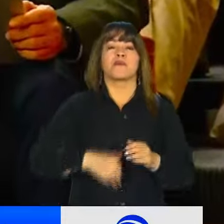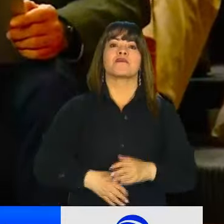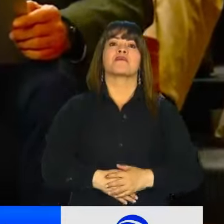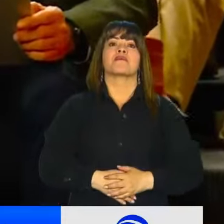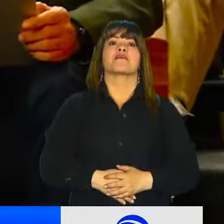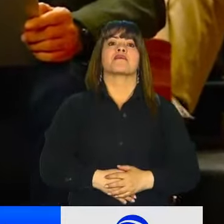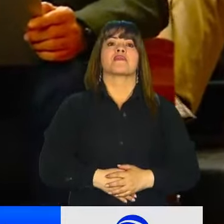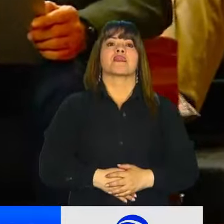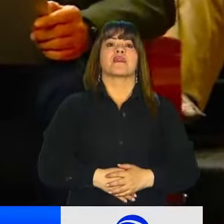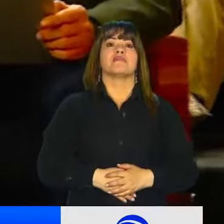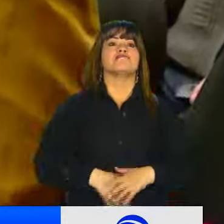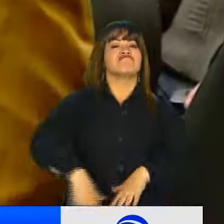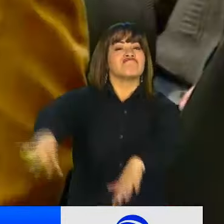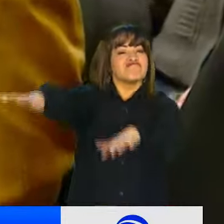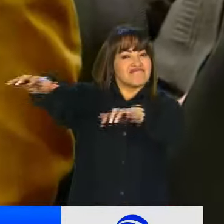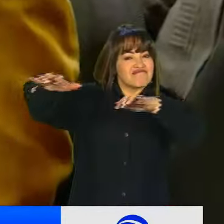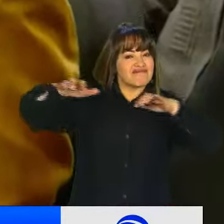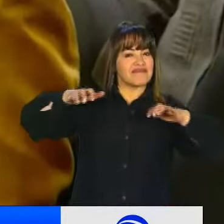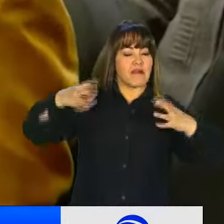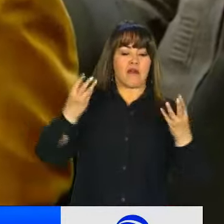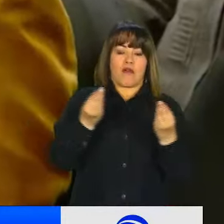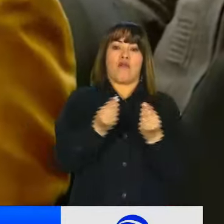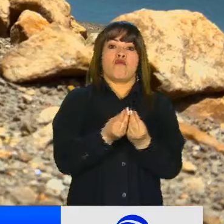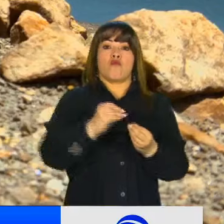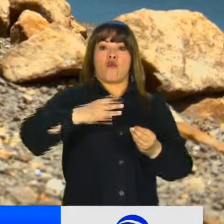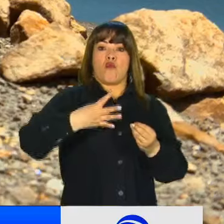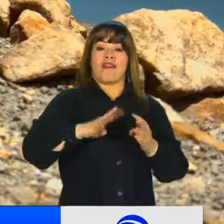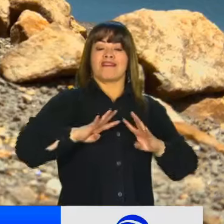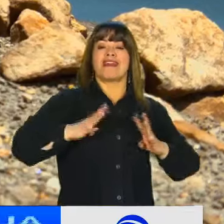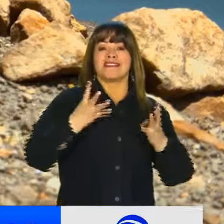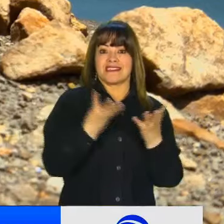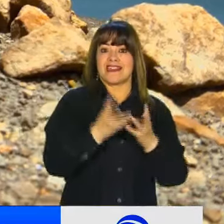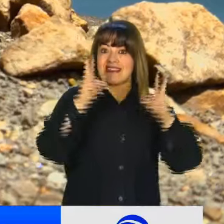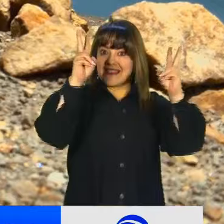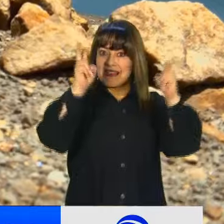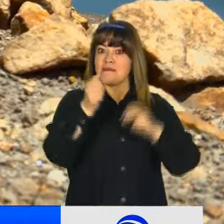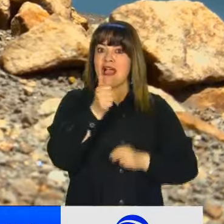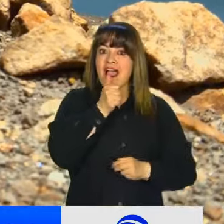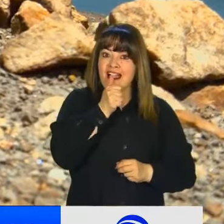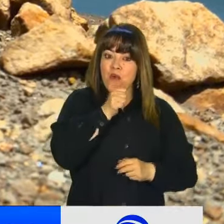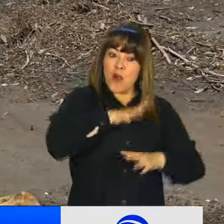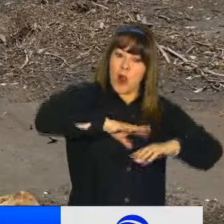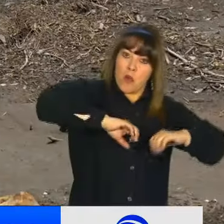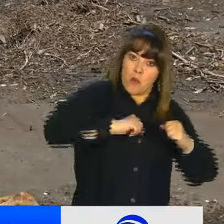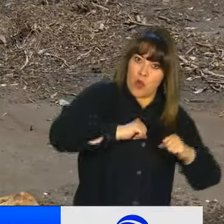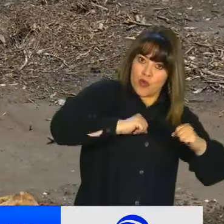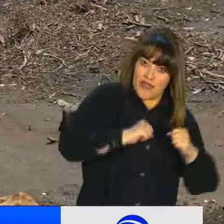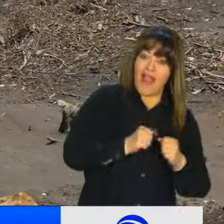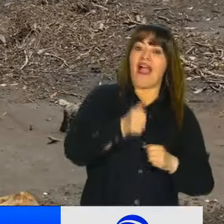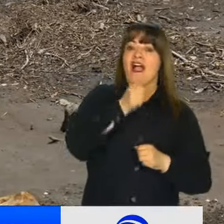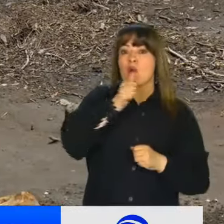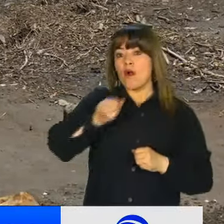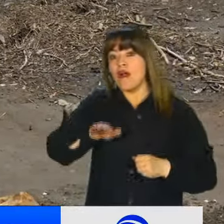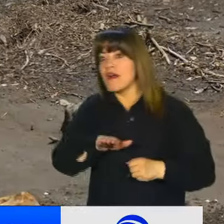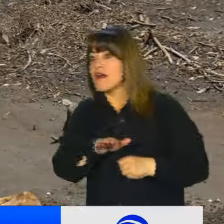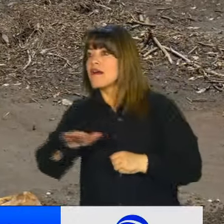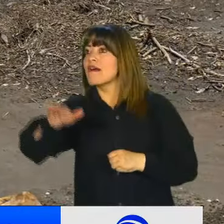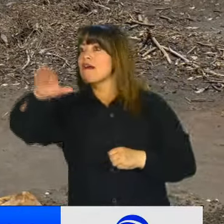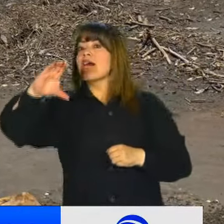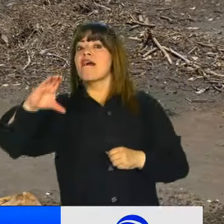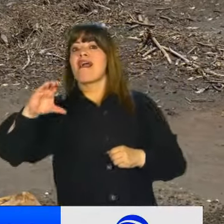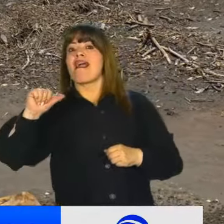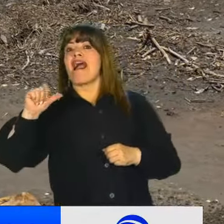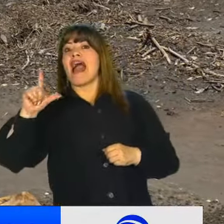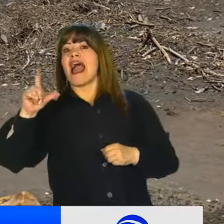Durante la audiencia pública en la Comisión Cuarta del Senado sobre la gestión del agua en Bogotá y la Calera, discutieron nuevamente sobre la priorización del uso industrial